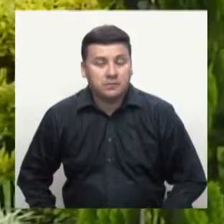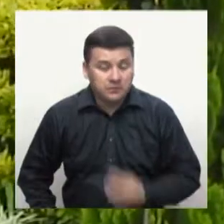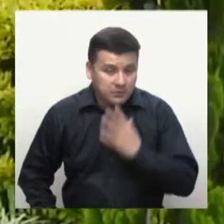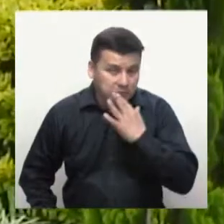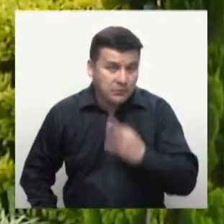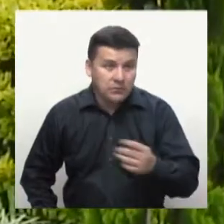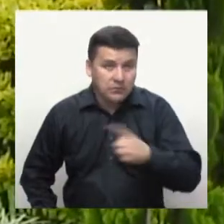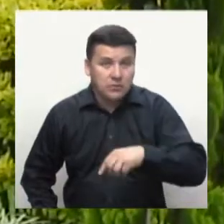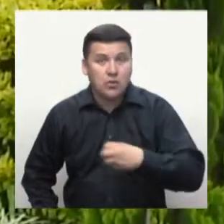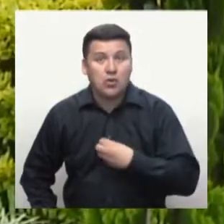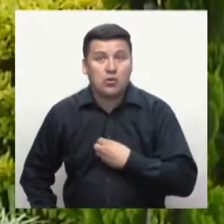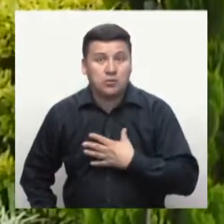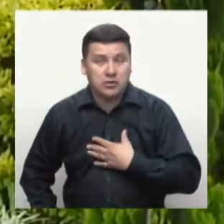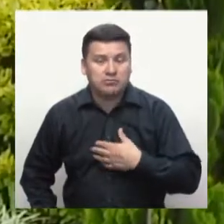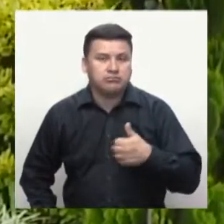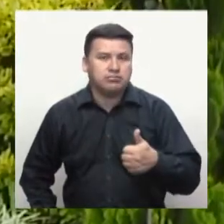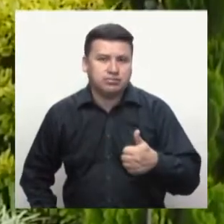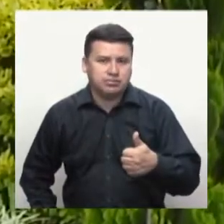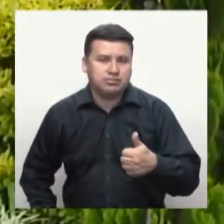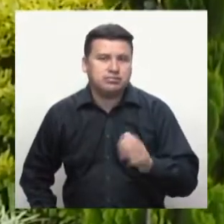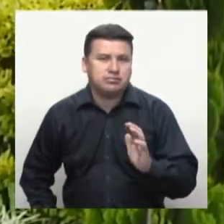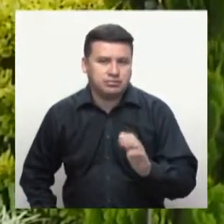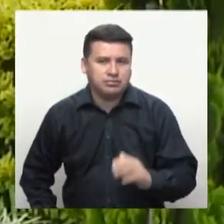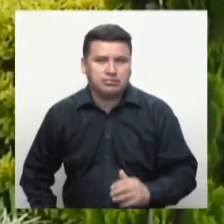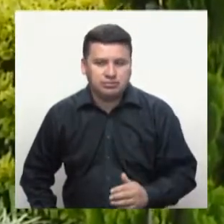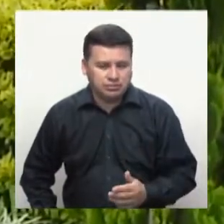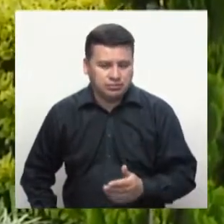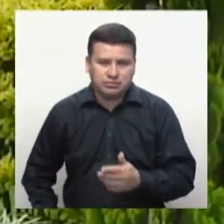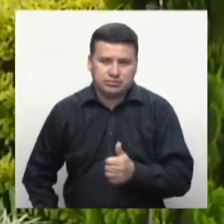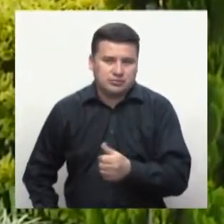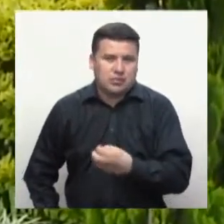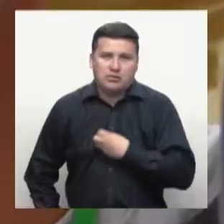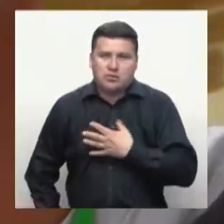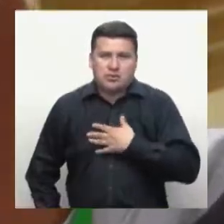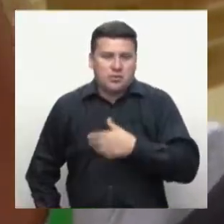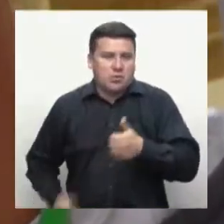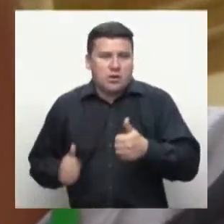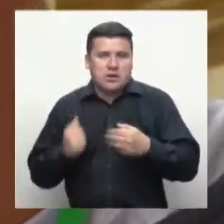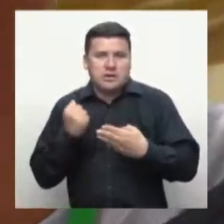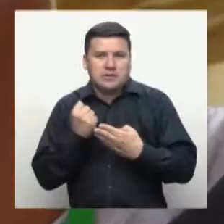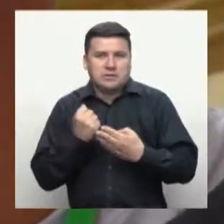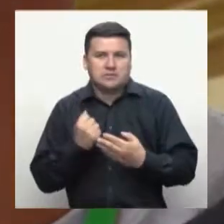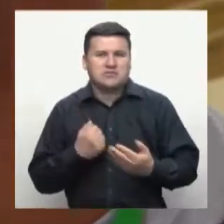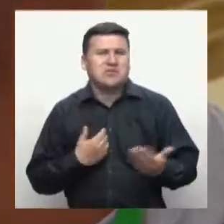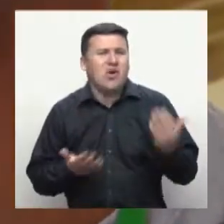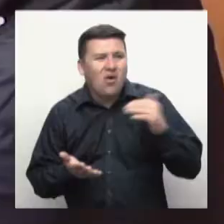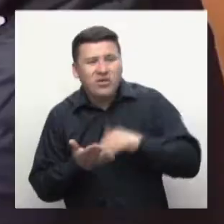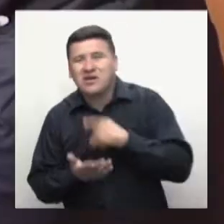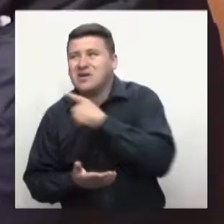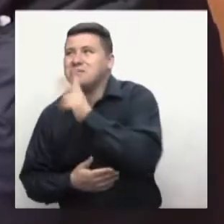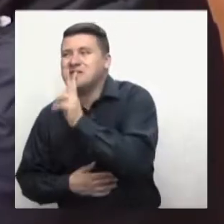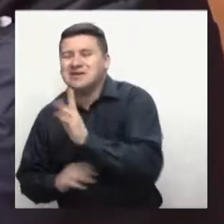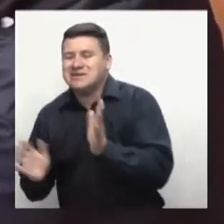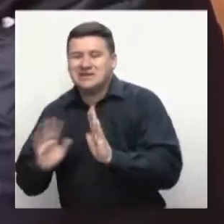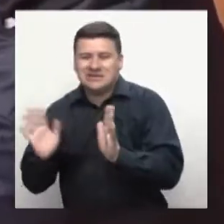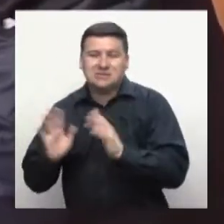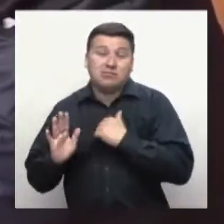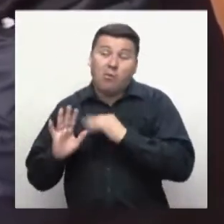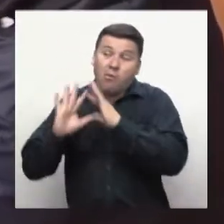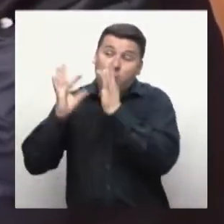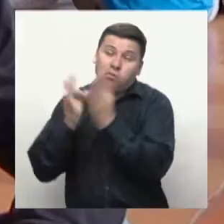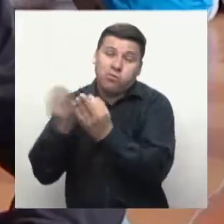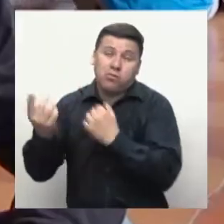Si te soy sincero con las oportunidades que tengo aquí, no creo que vuelva. A pesar de que no quiero regresar a ese país,